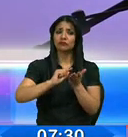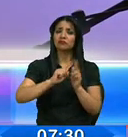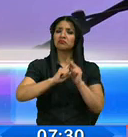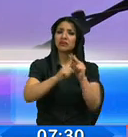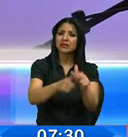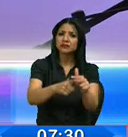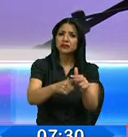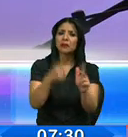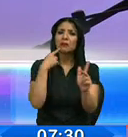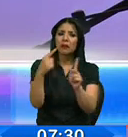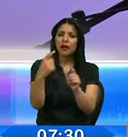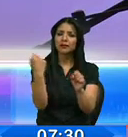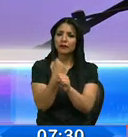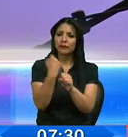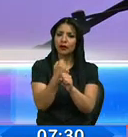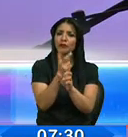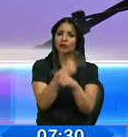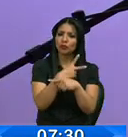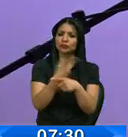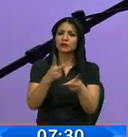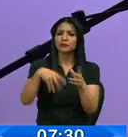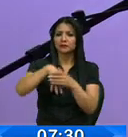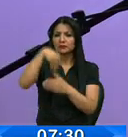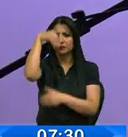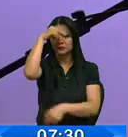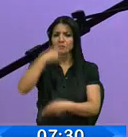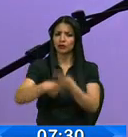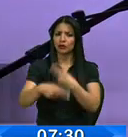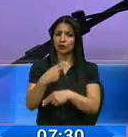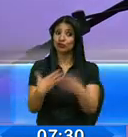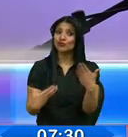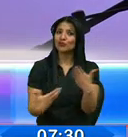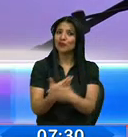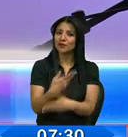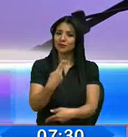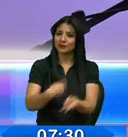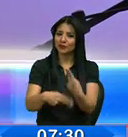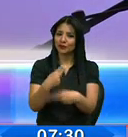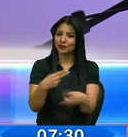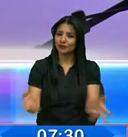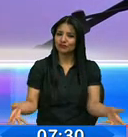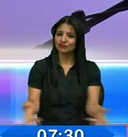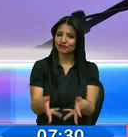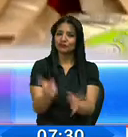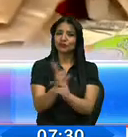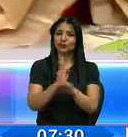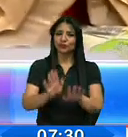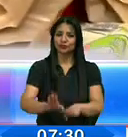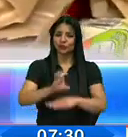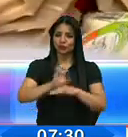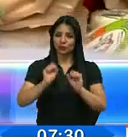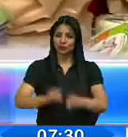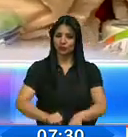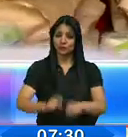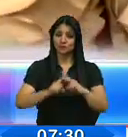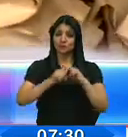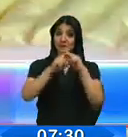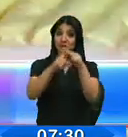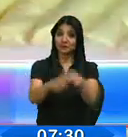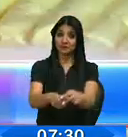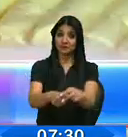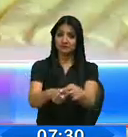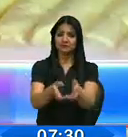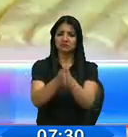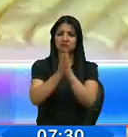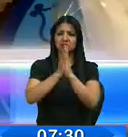y fundamentalmente la cultura del emprendimiento, desarrollando nuevos productos que incentiven la productividad. El crédito Vive Ecuador podrá ser